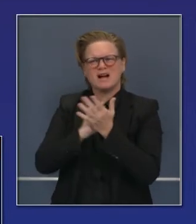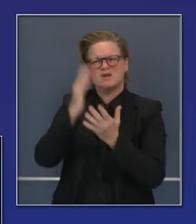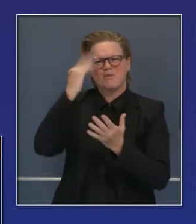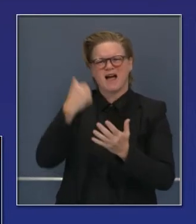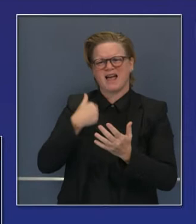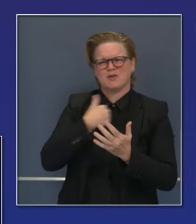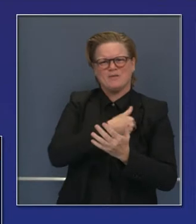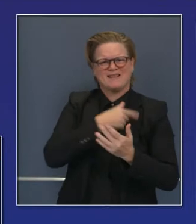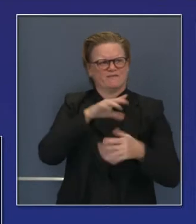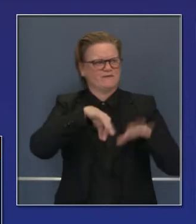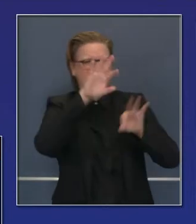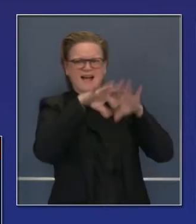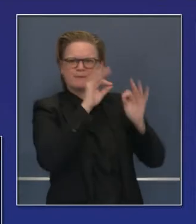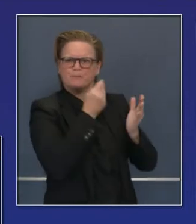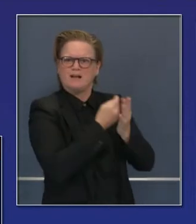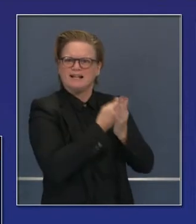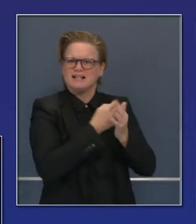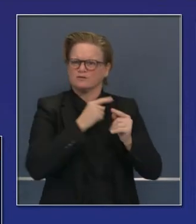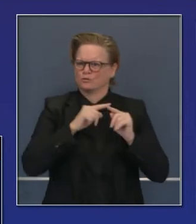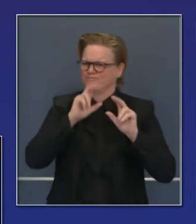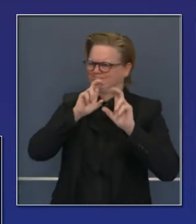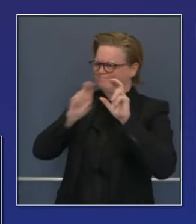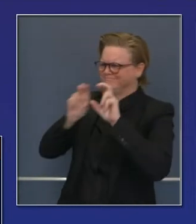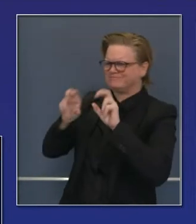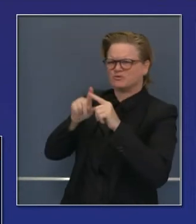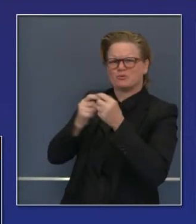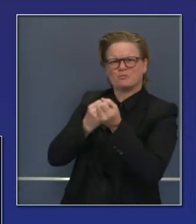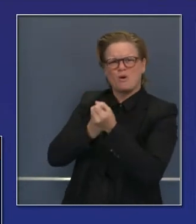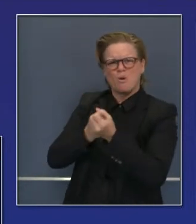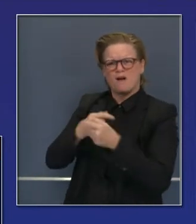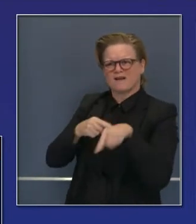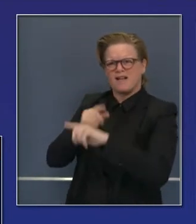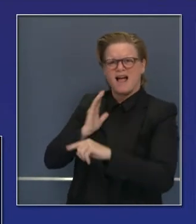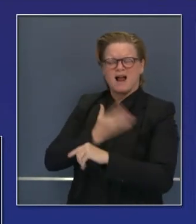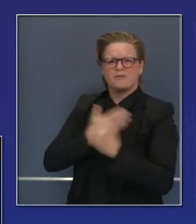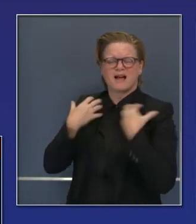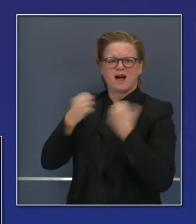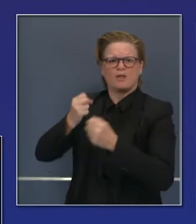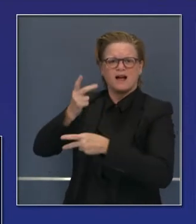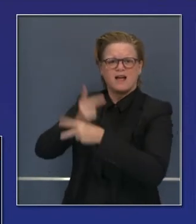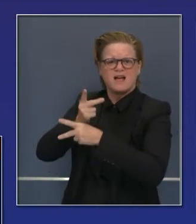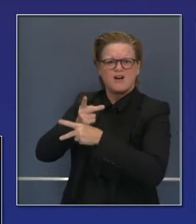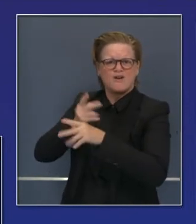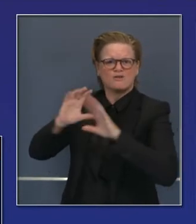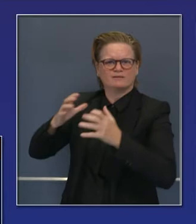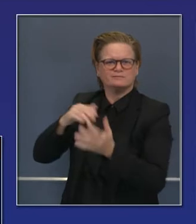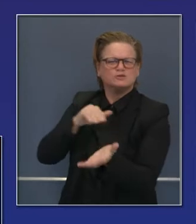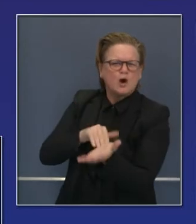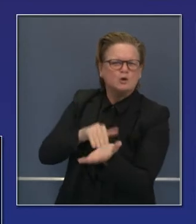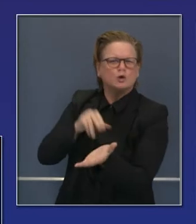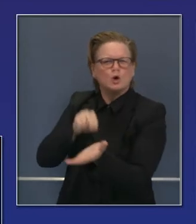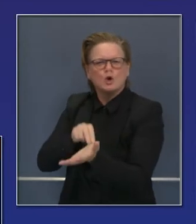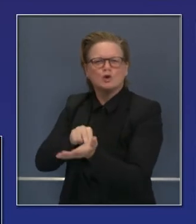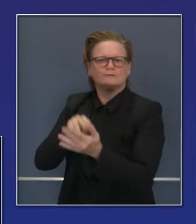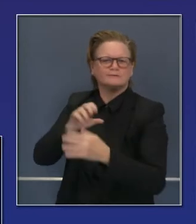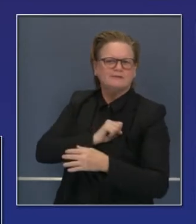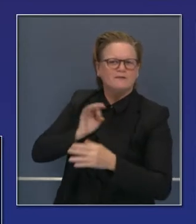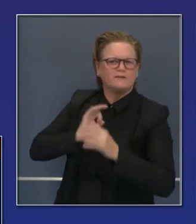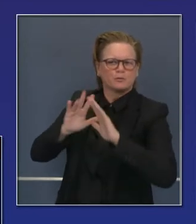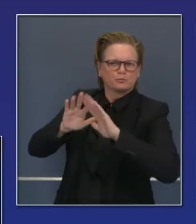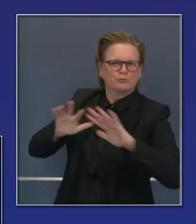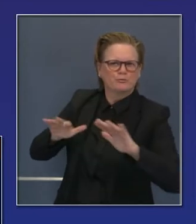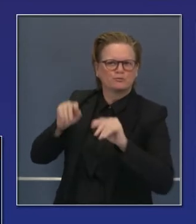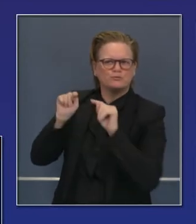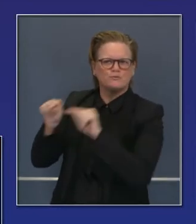dinero para gastos, tarjetas de débito, habitaciones de hotel para estos trabajadores esenciales, gracias a los filántropos